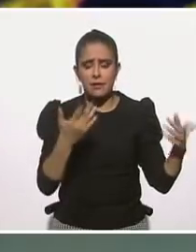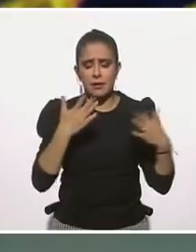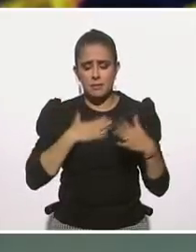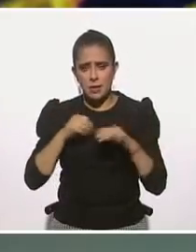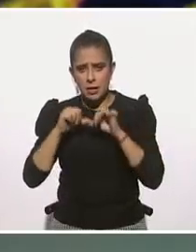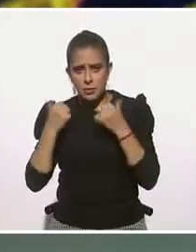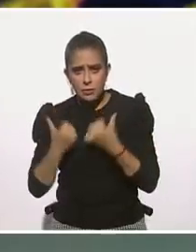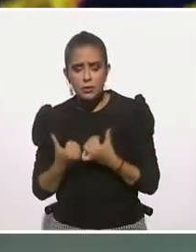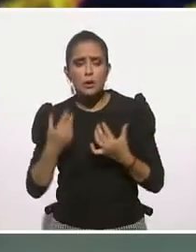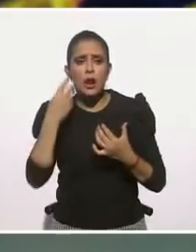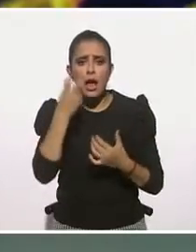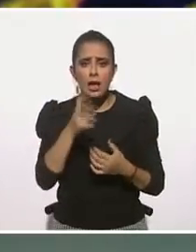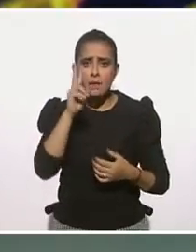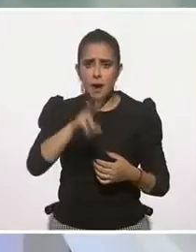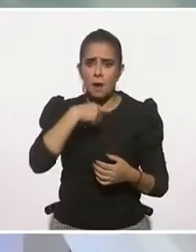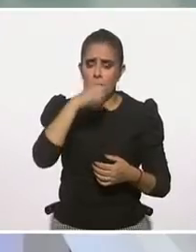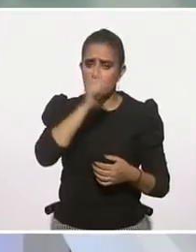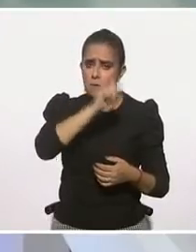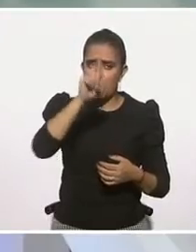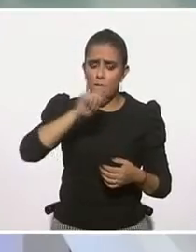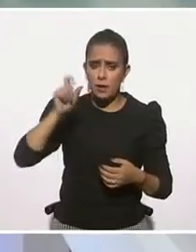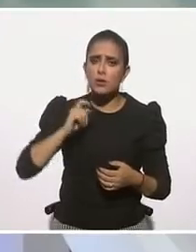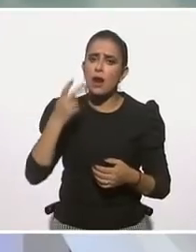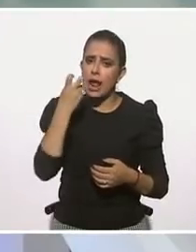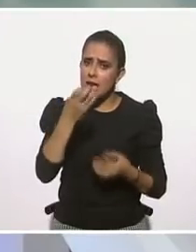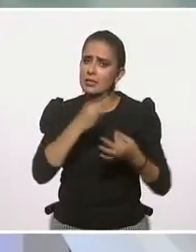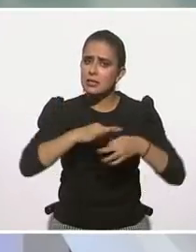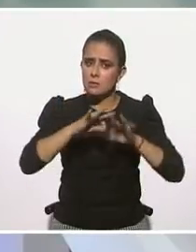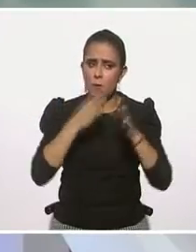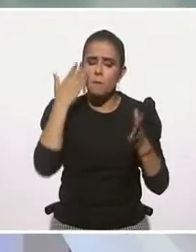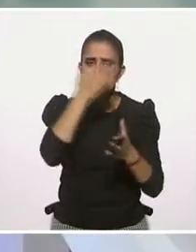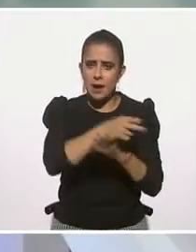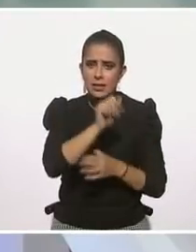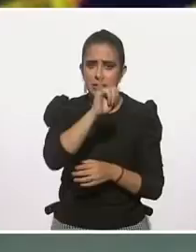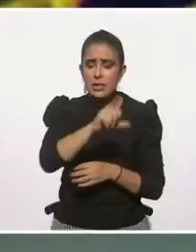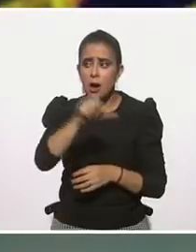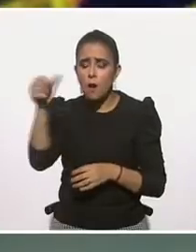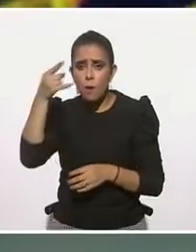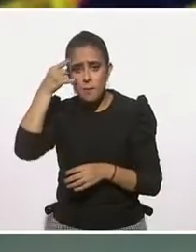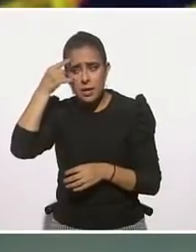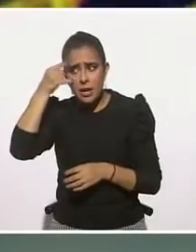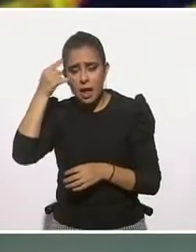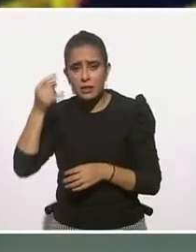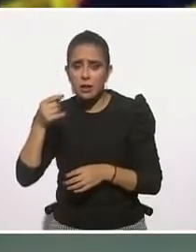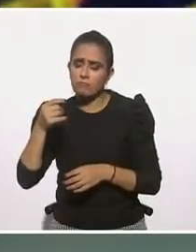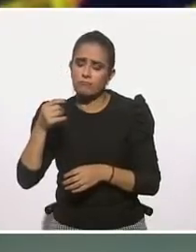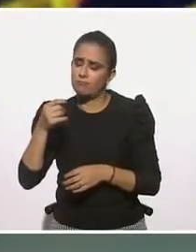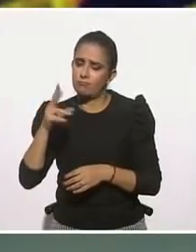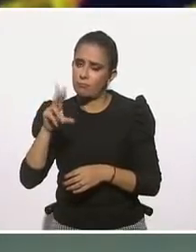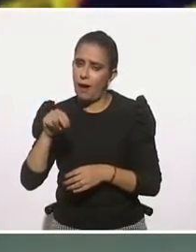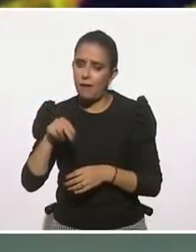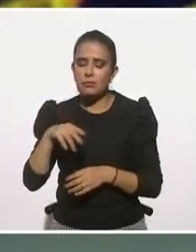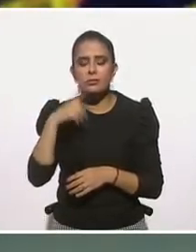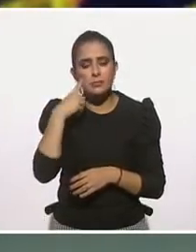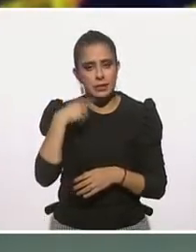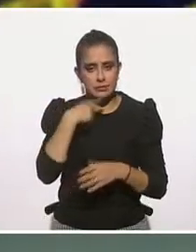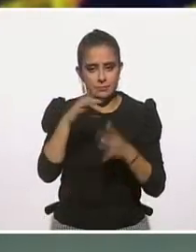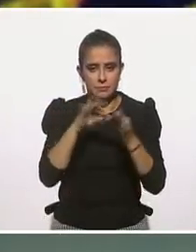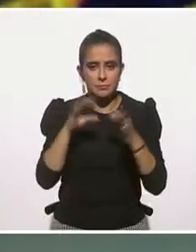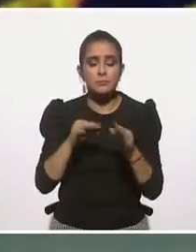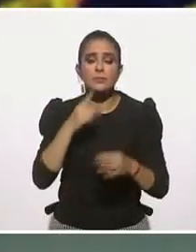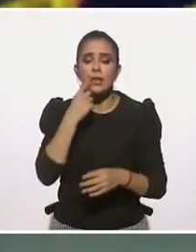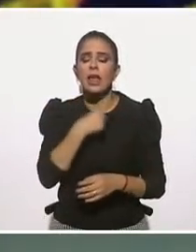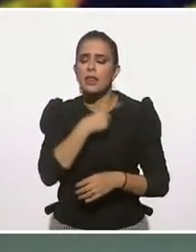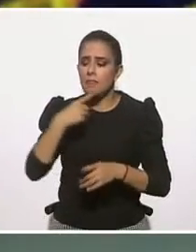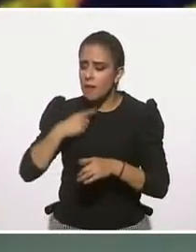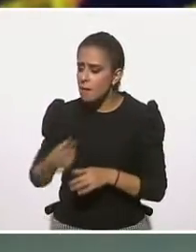y les voy a dejar un ejercicio muy sencillo que voy a terminar con otro, pero piensen de forma sostenible. Mucho hablamos de conectar con otras